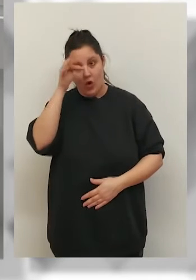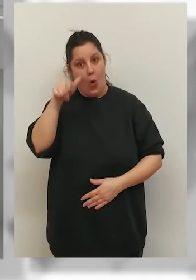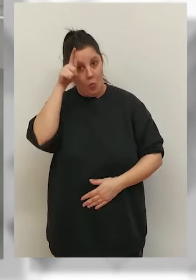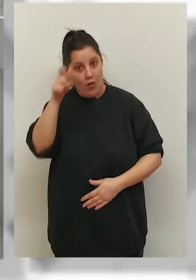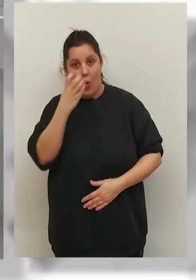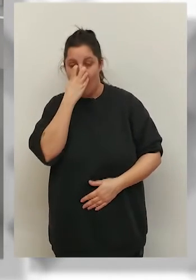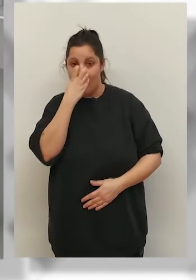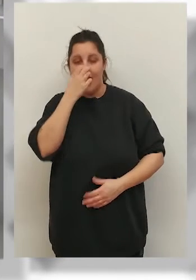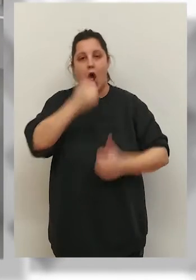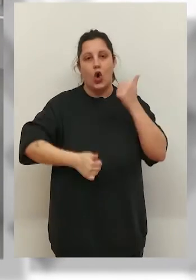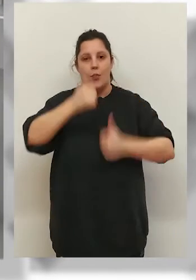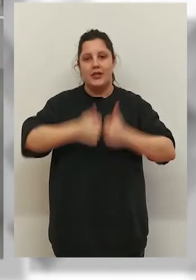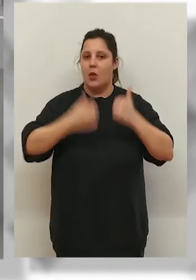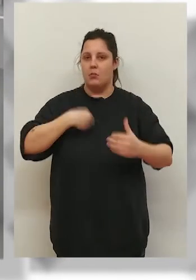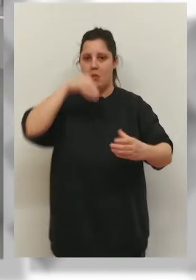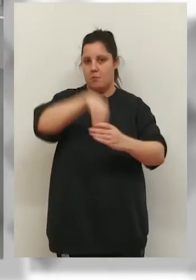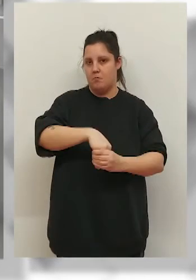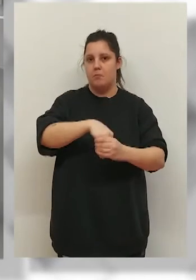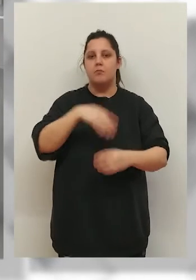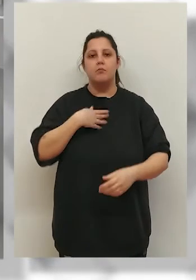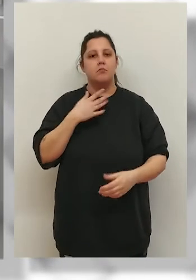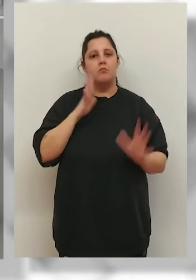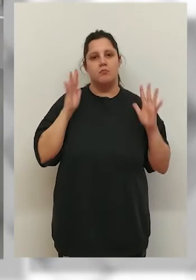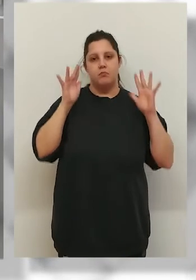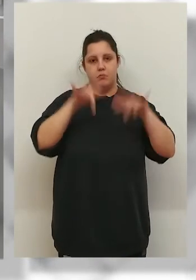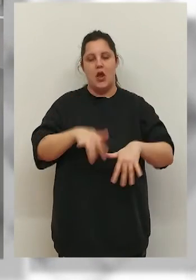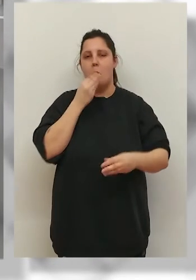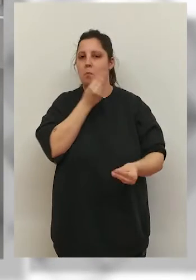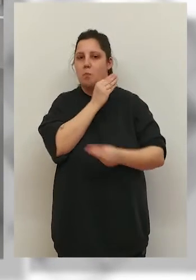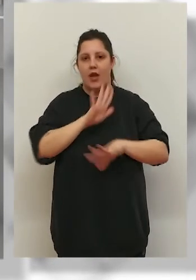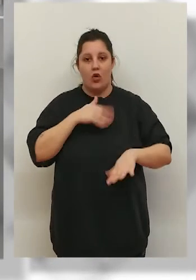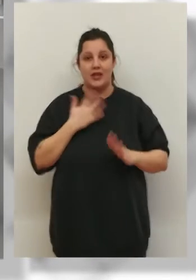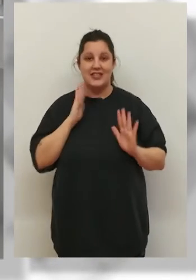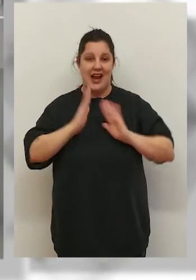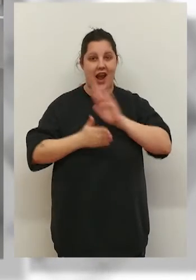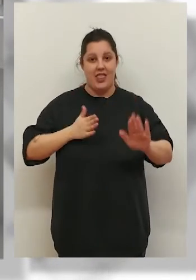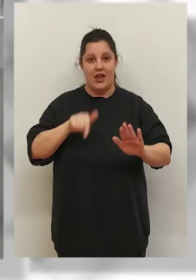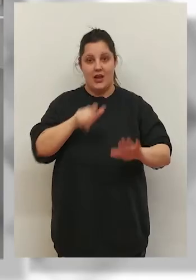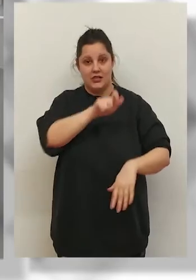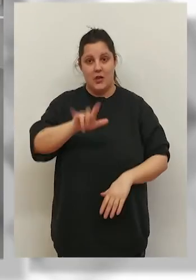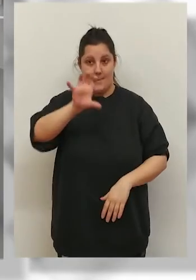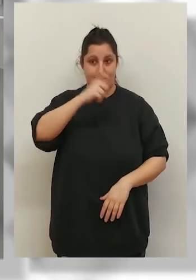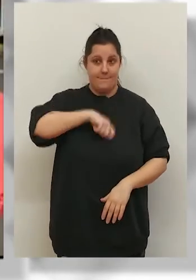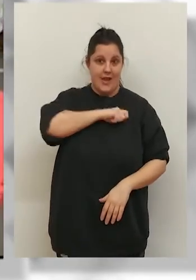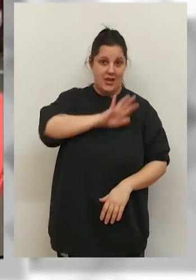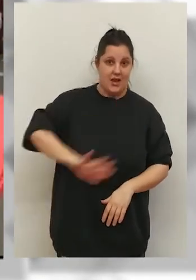viernes hasta el domingo, la localidad riojana acogerá una competición que reúne a los mejores karatekas del país.